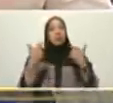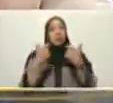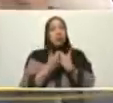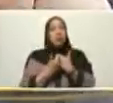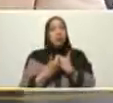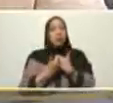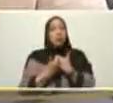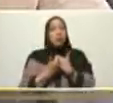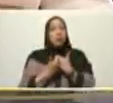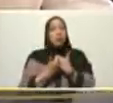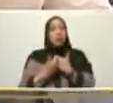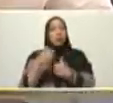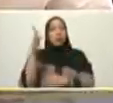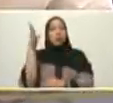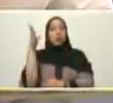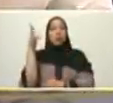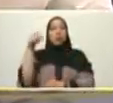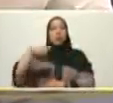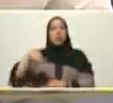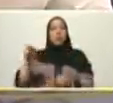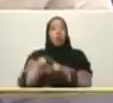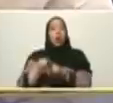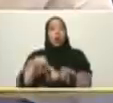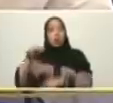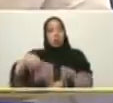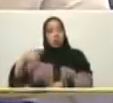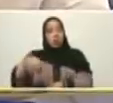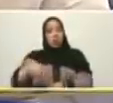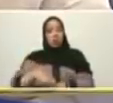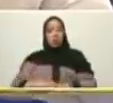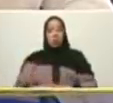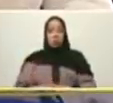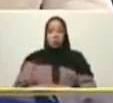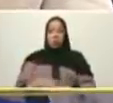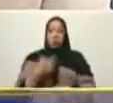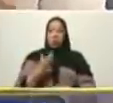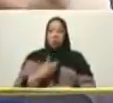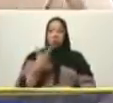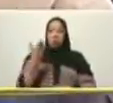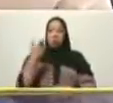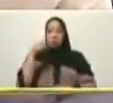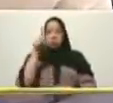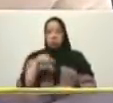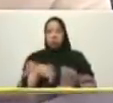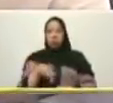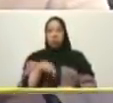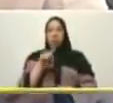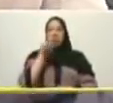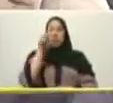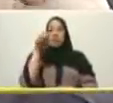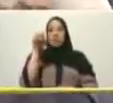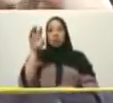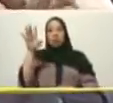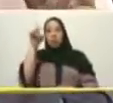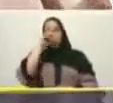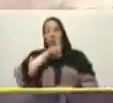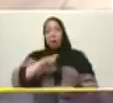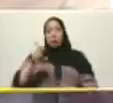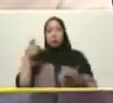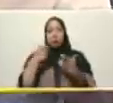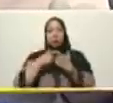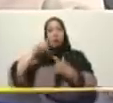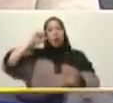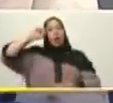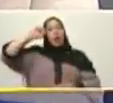de Barcelona capital hoy de nuestro estado Anzuate y a 205 años recordamos a